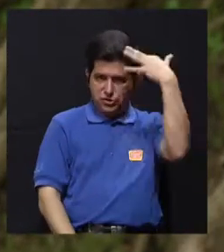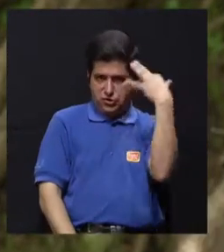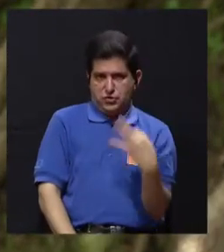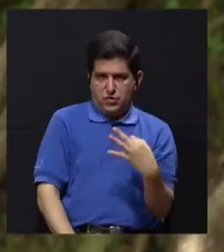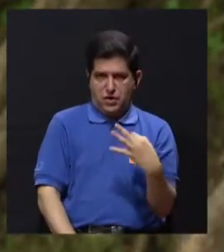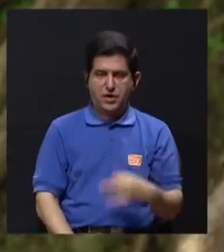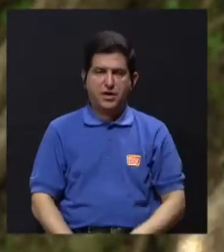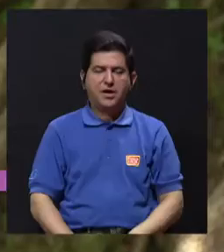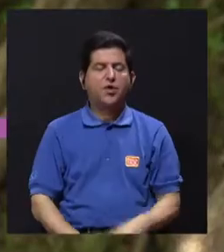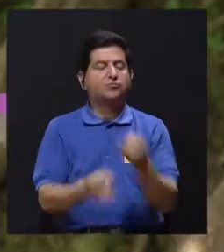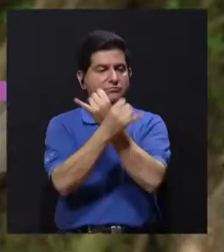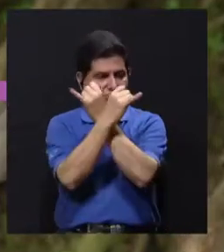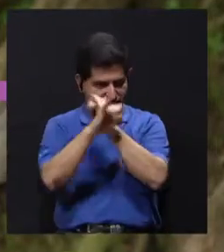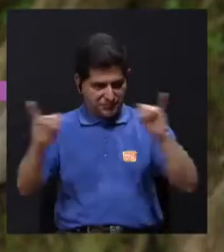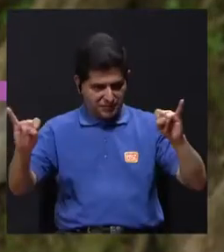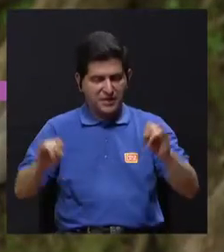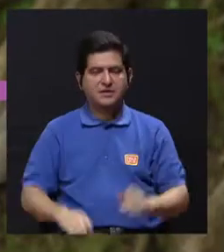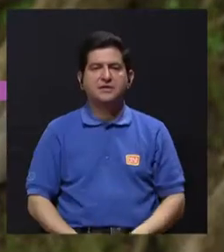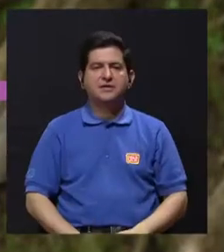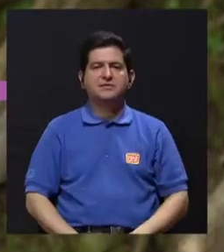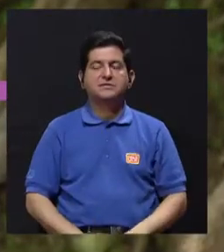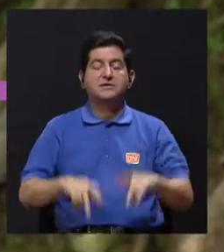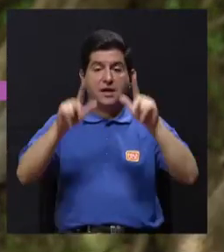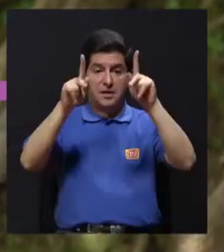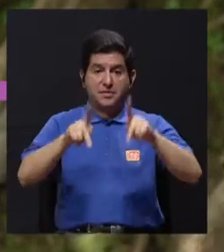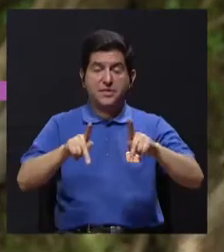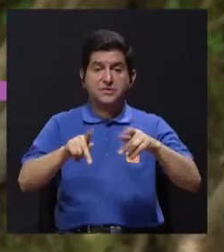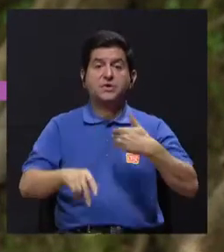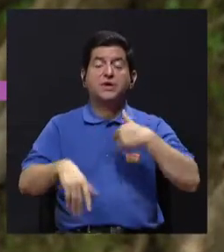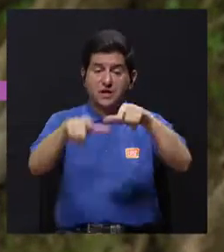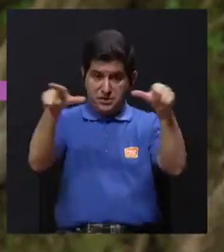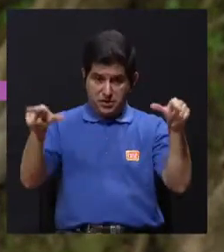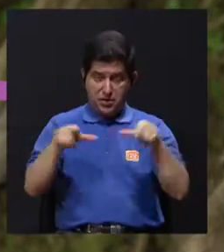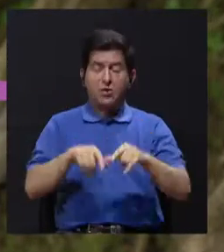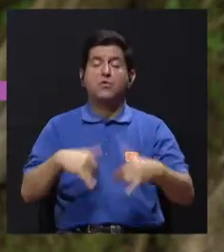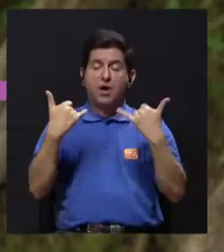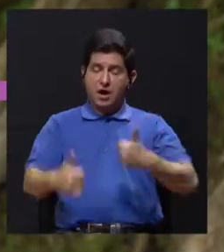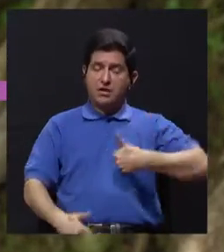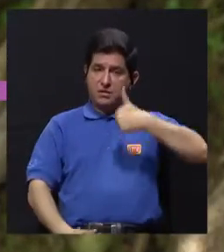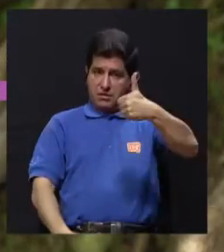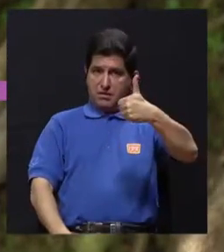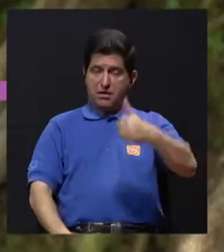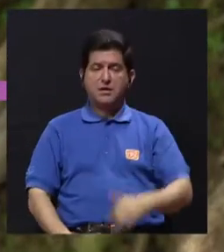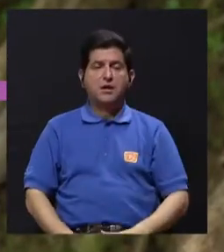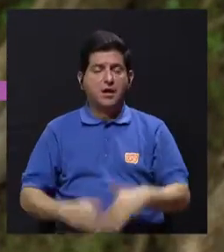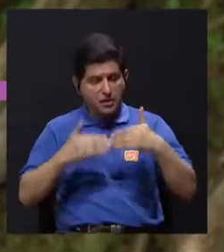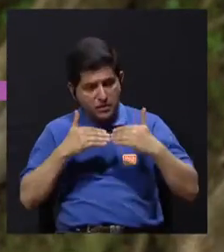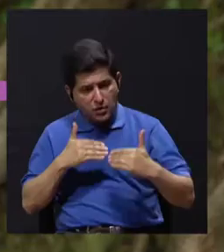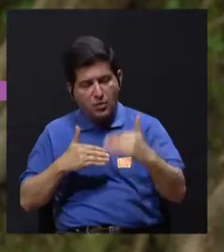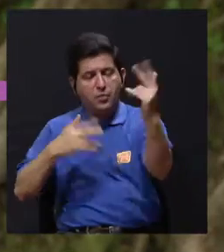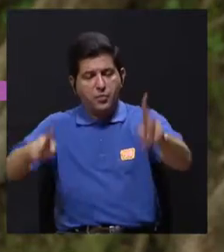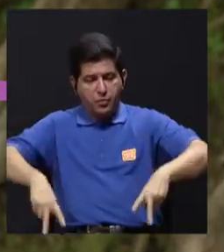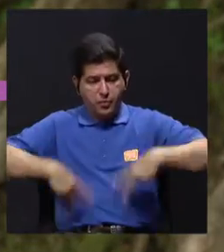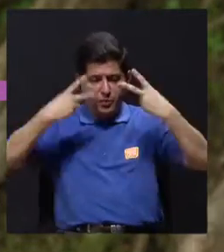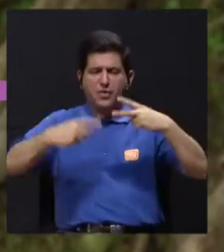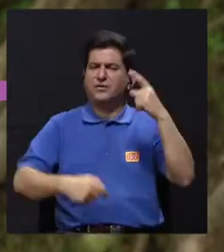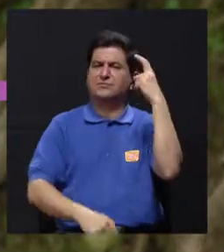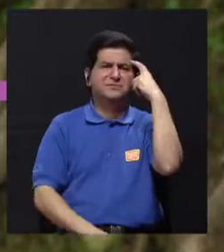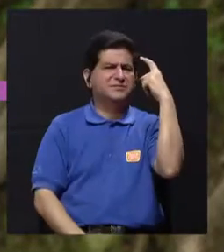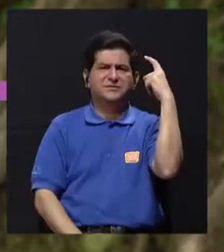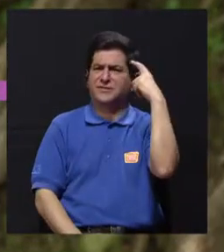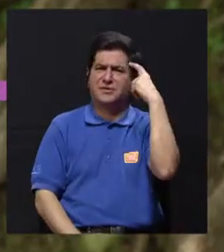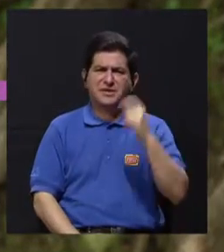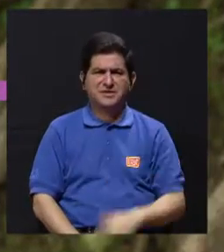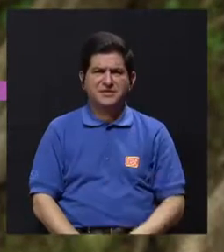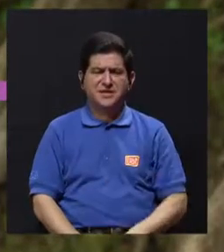entonces yo creo en mantener la independencia en darle lugar que la persona se ha ganado a lo largo de la vida y en dejar